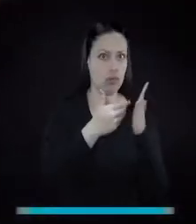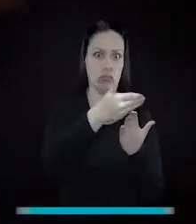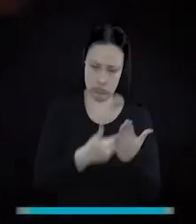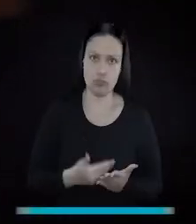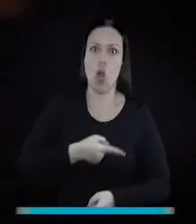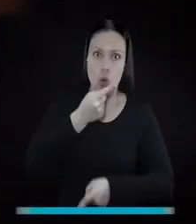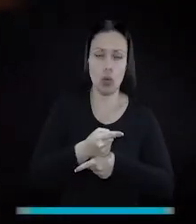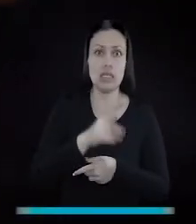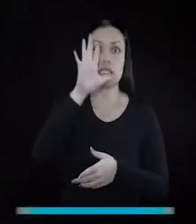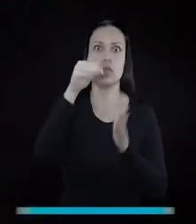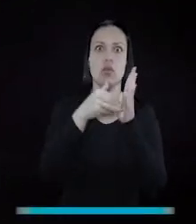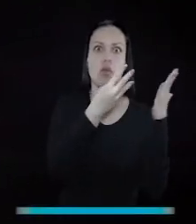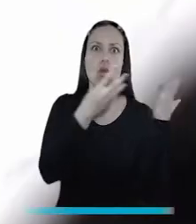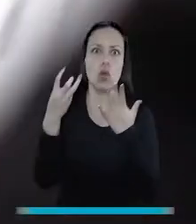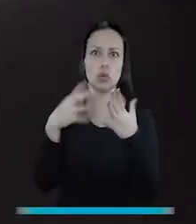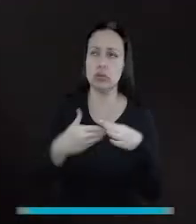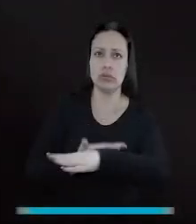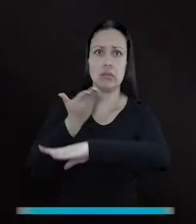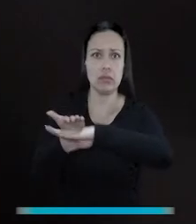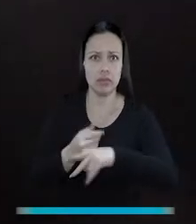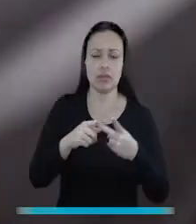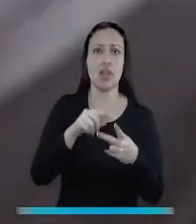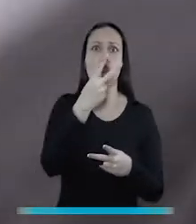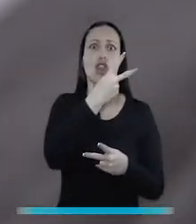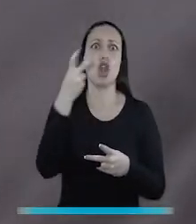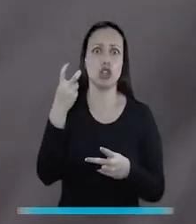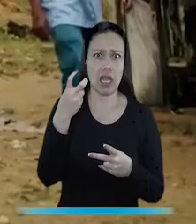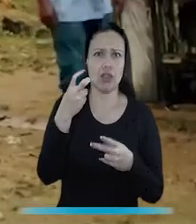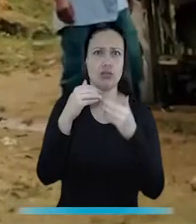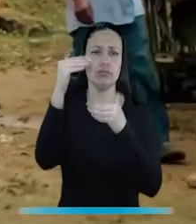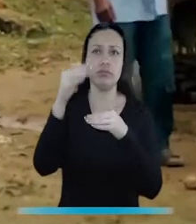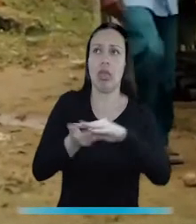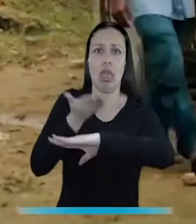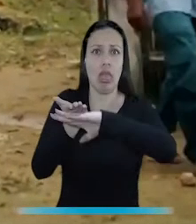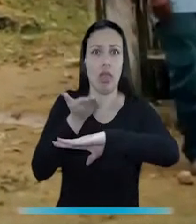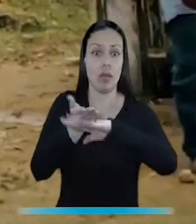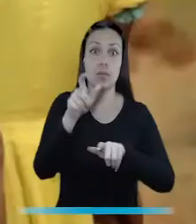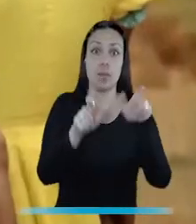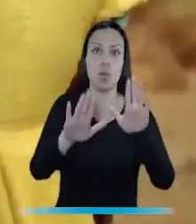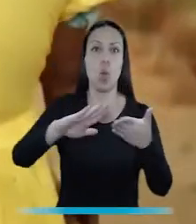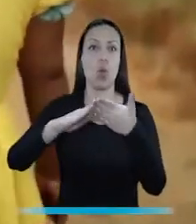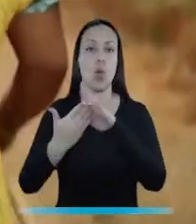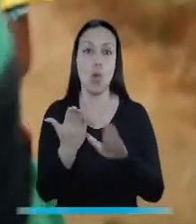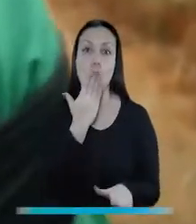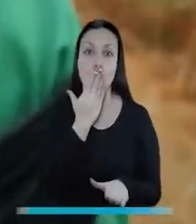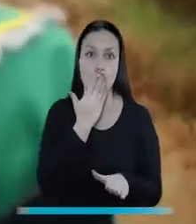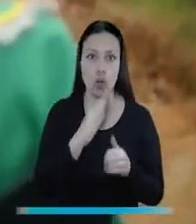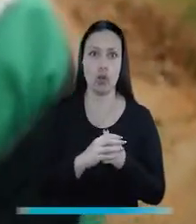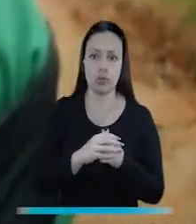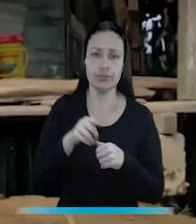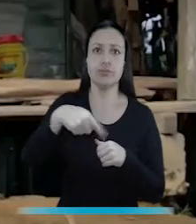5.800 sentencias, que haya 235.000 órdenes, que en el tema de los pueblos indígenas y étnicos